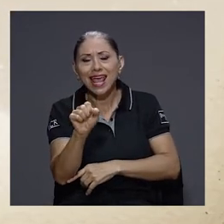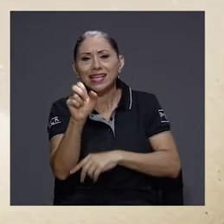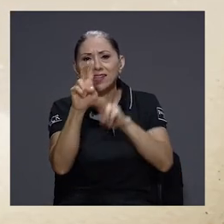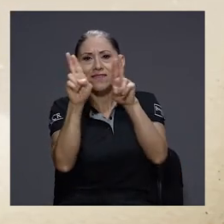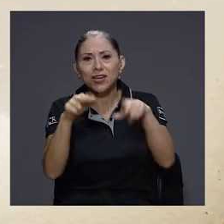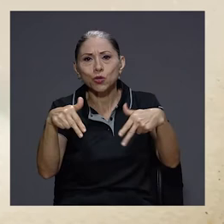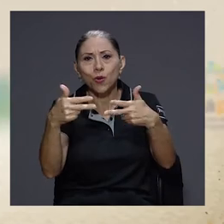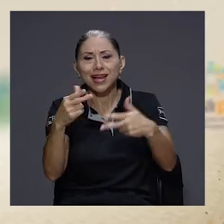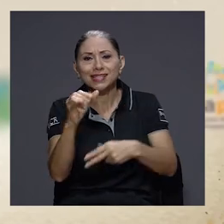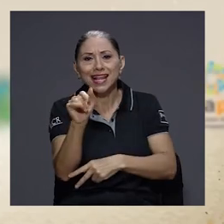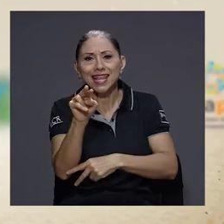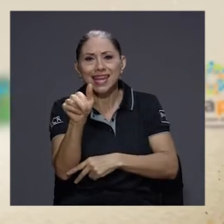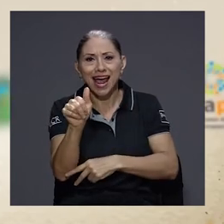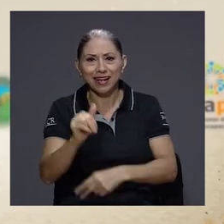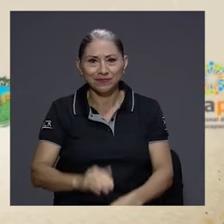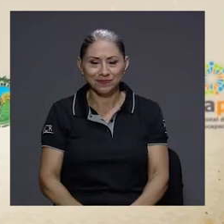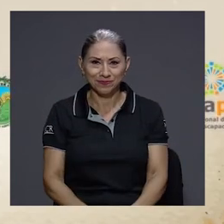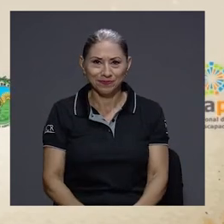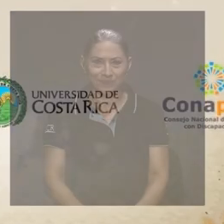Virtuales del INAH.